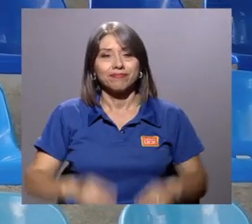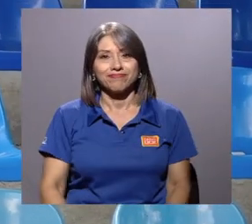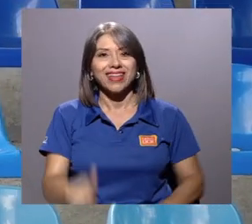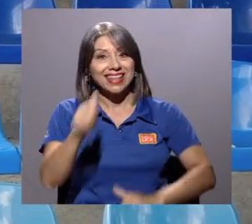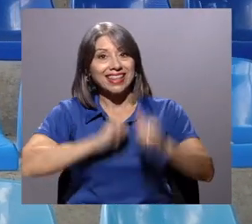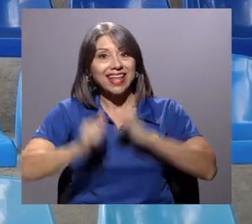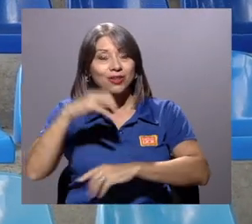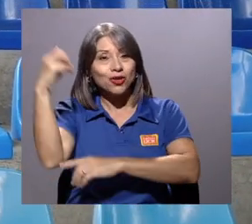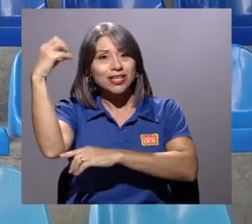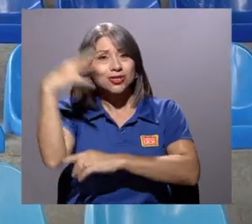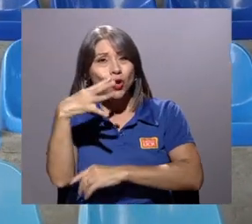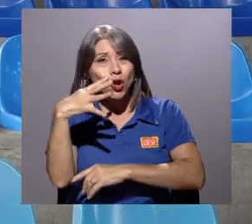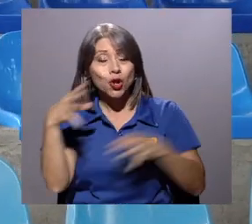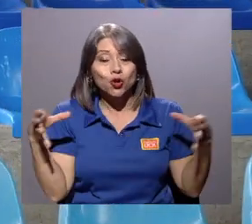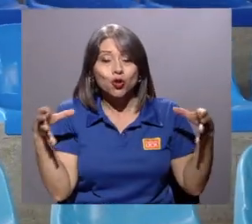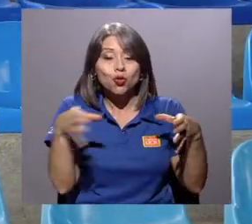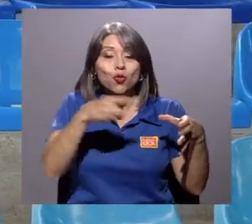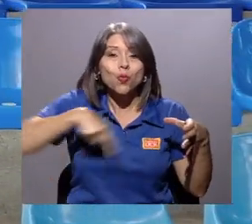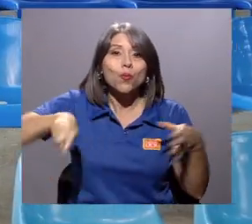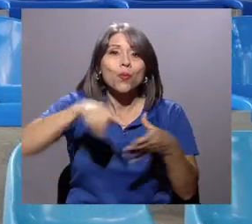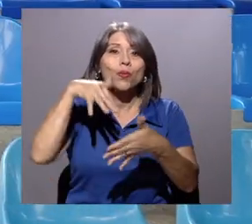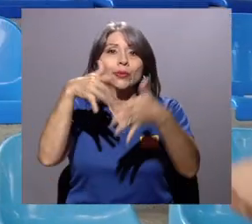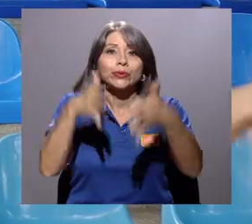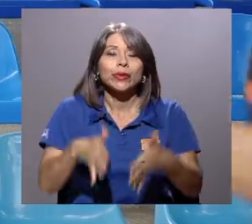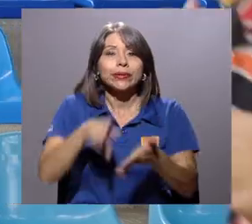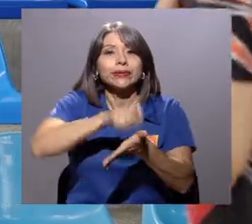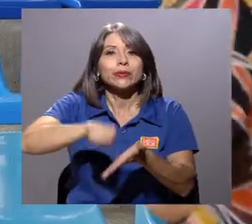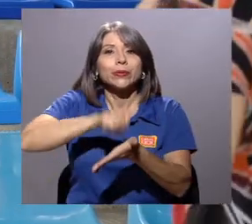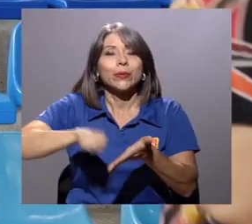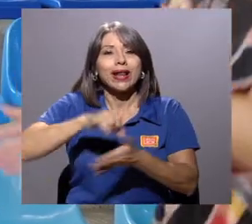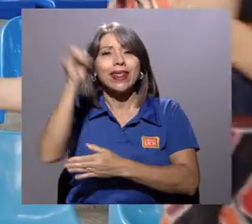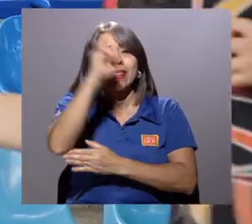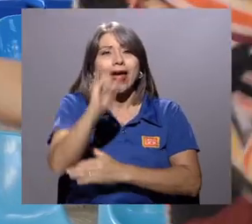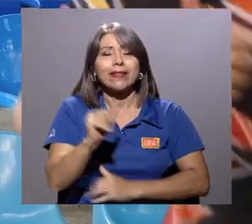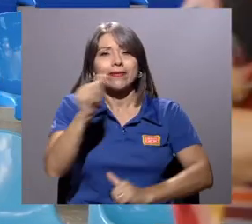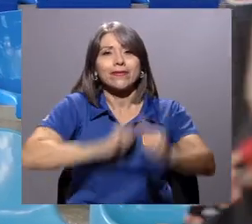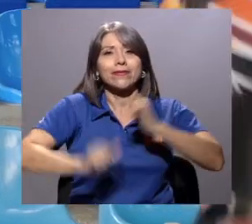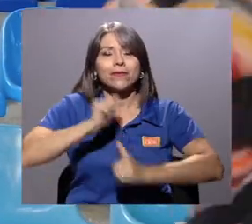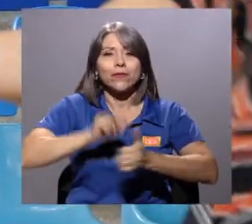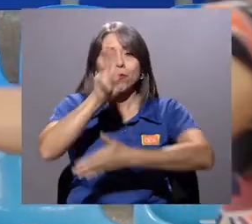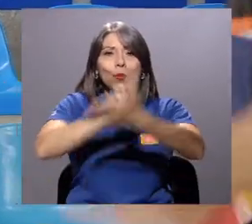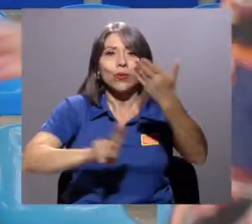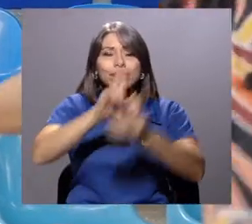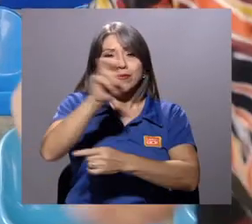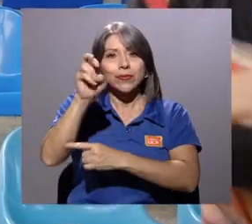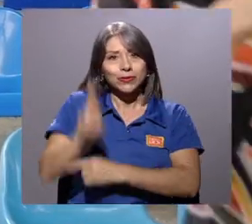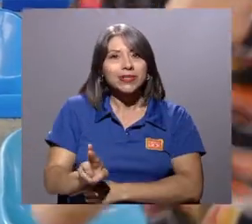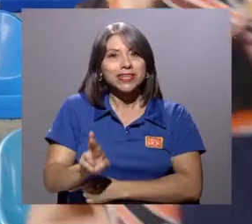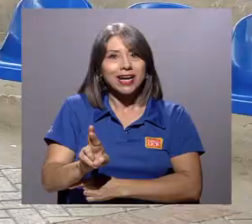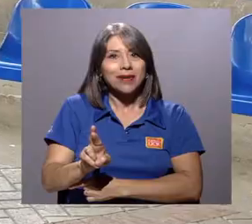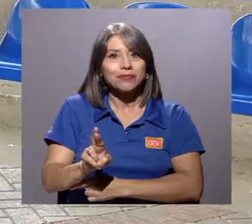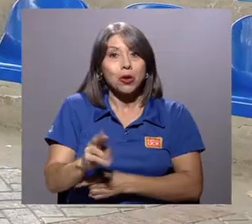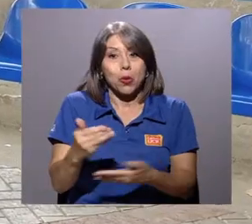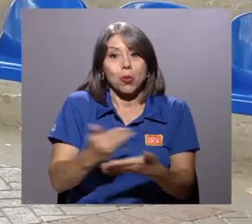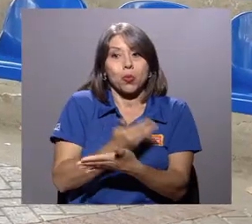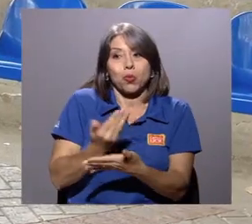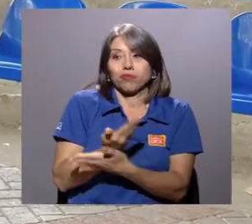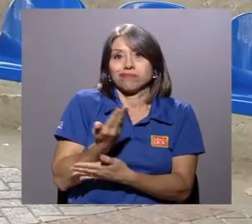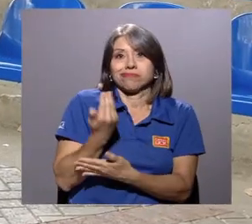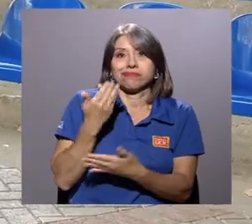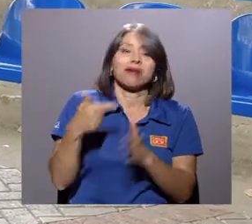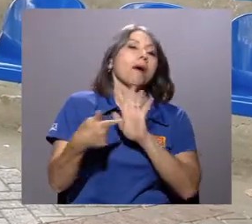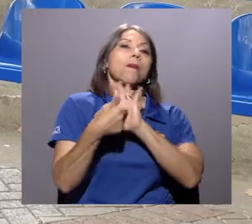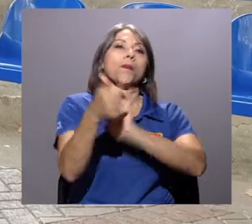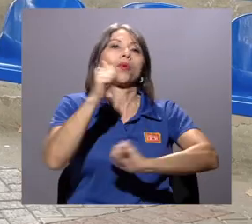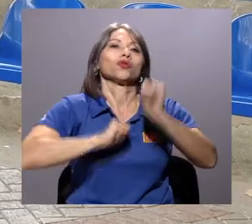El Teatro del Sol, agrupación de los estudiantes de la Escuela de Artes Dramáticas de la Universidad de Costa Rica, estrena su más